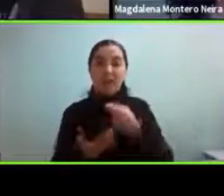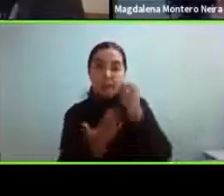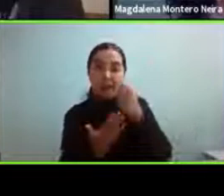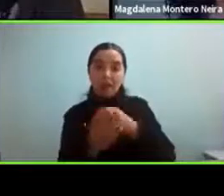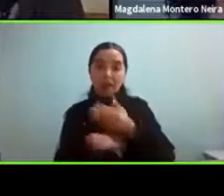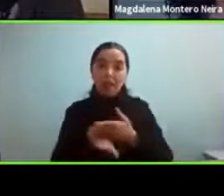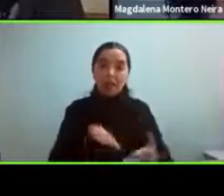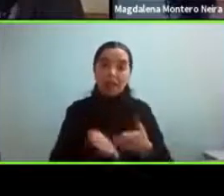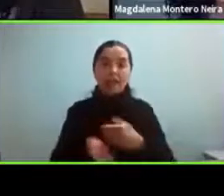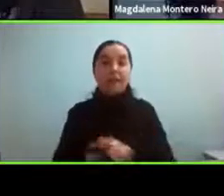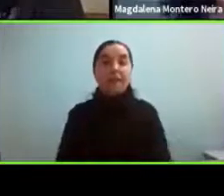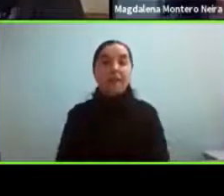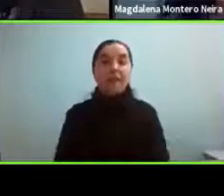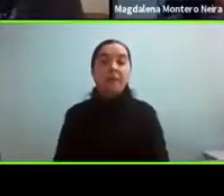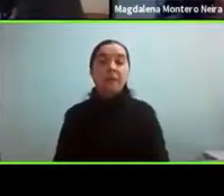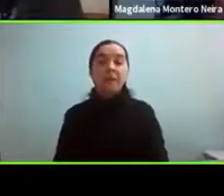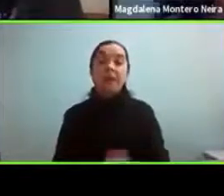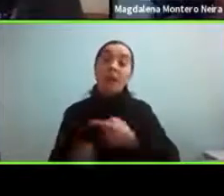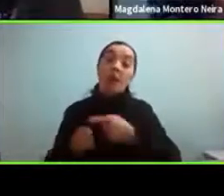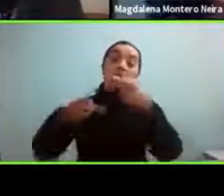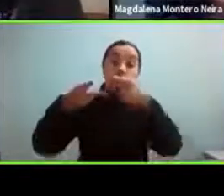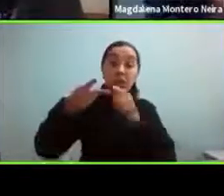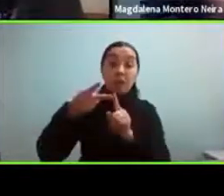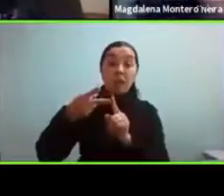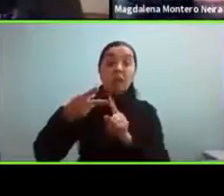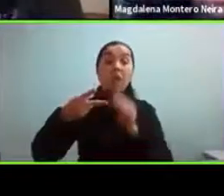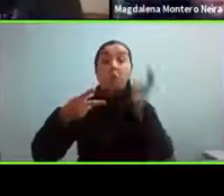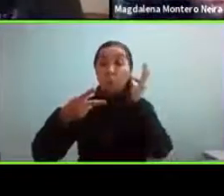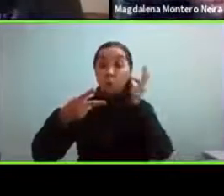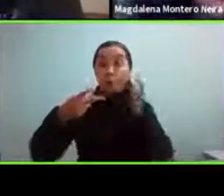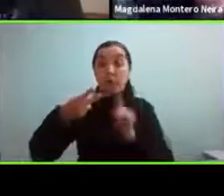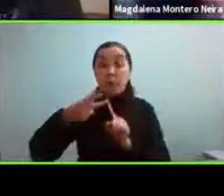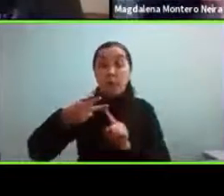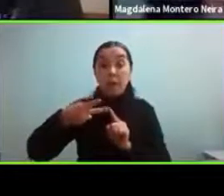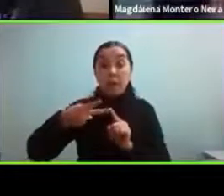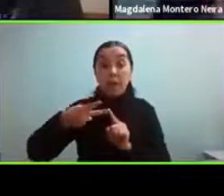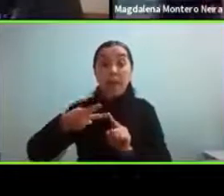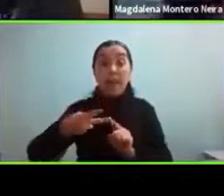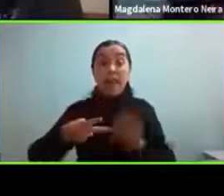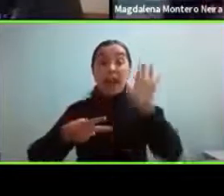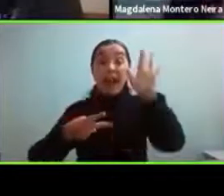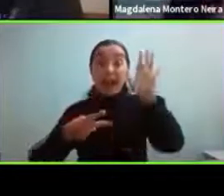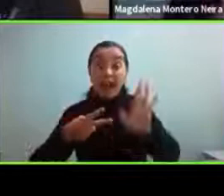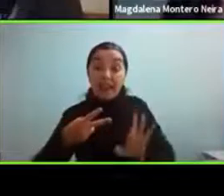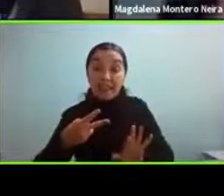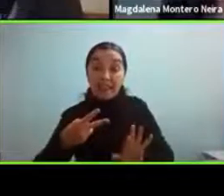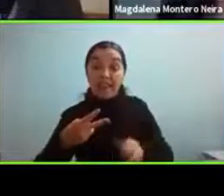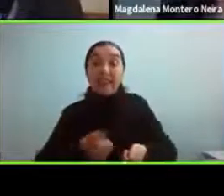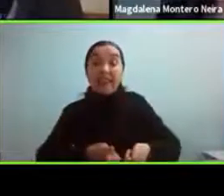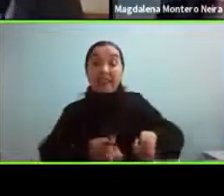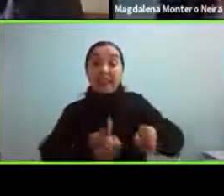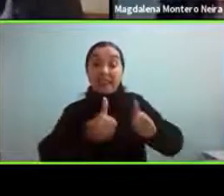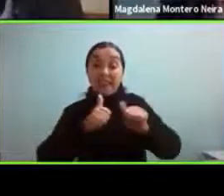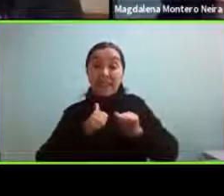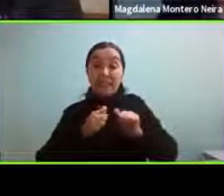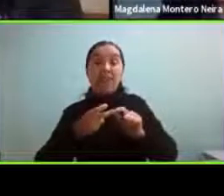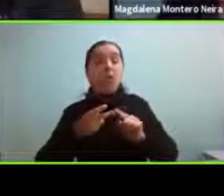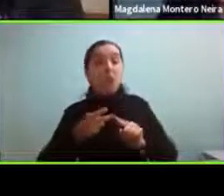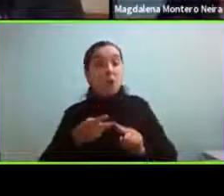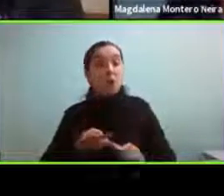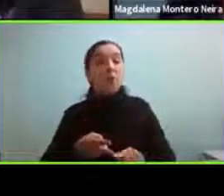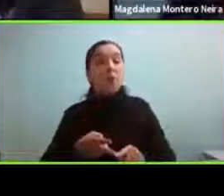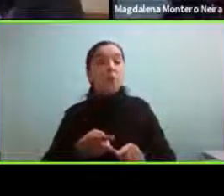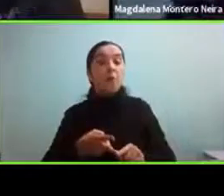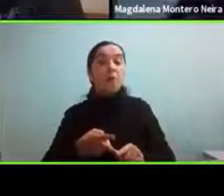Cintia nos habló de las características clínicas y los desafíos súper interesantes considerar la importancia de por qué estudiar las diferencias sexuales